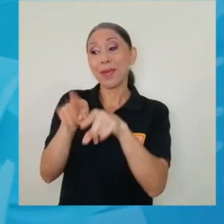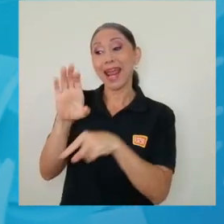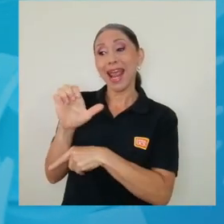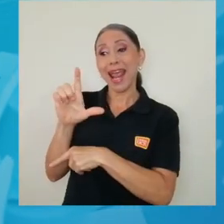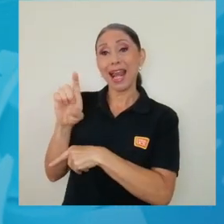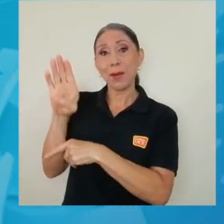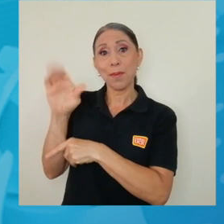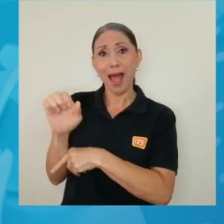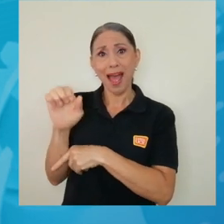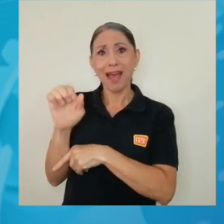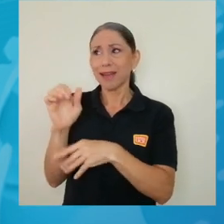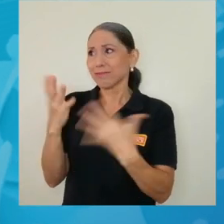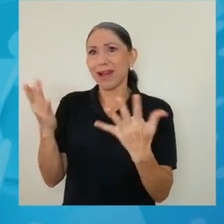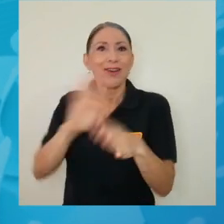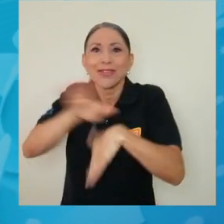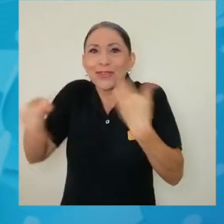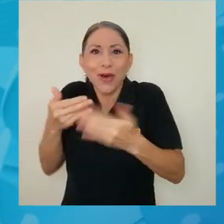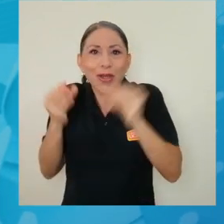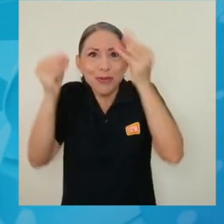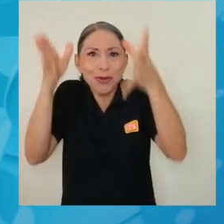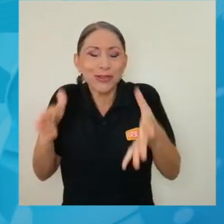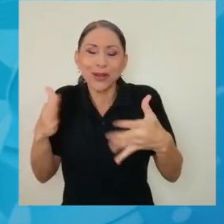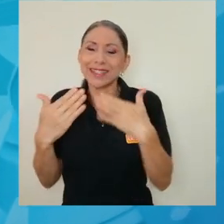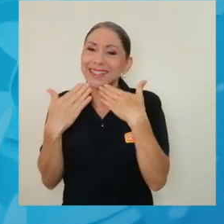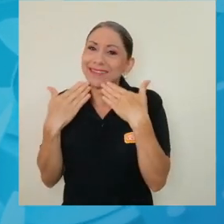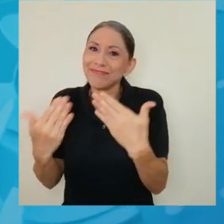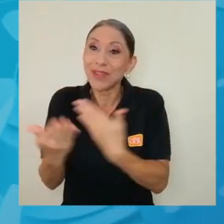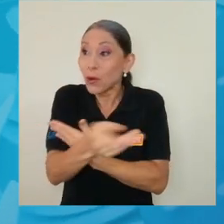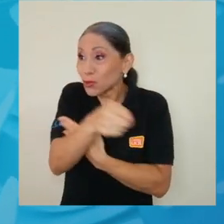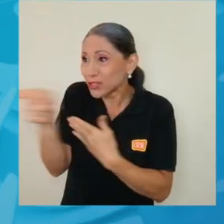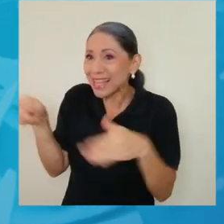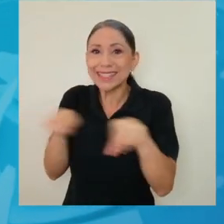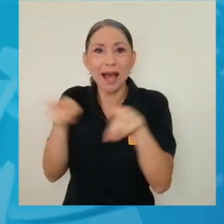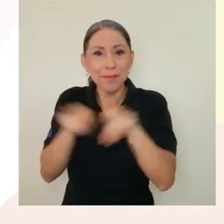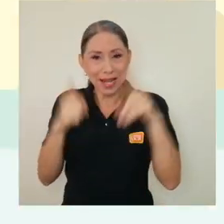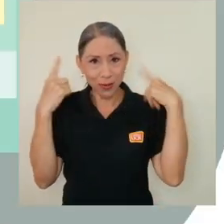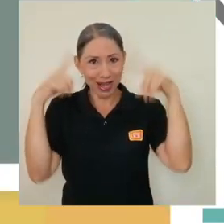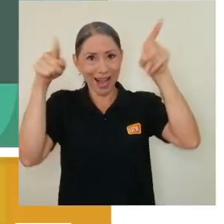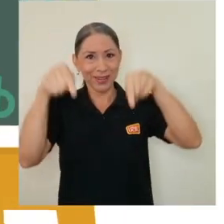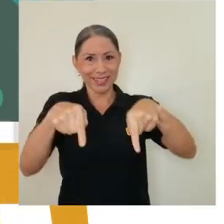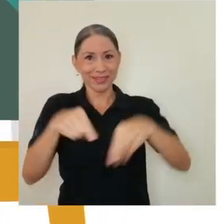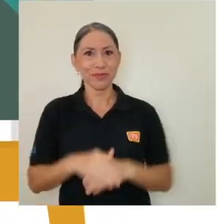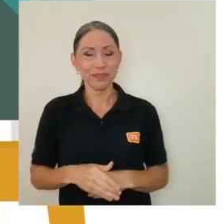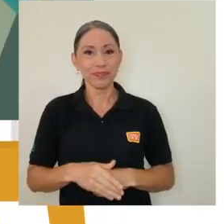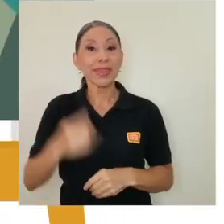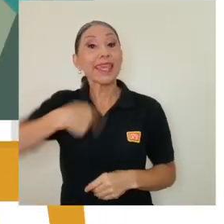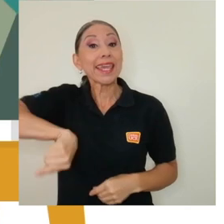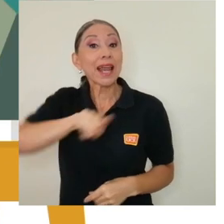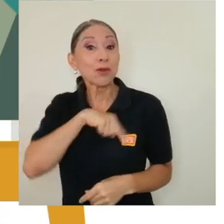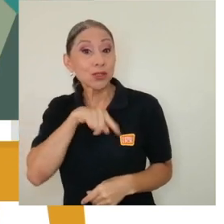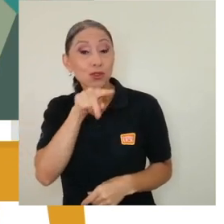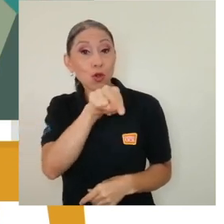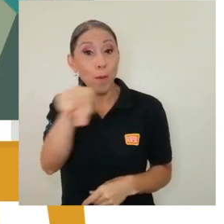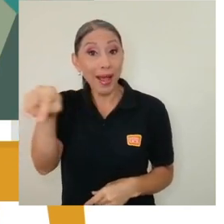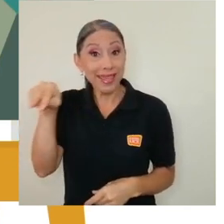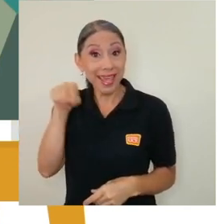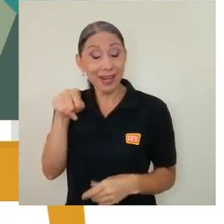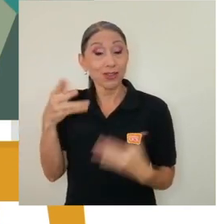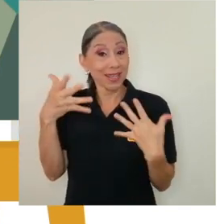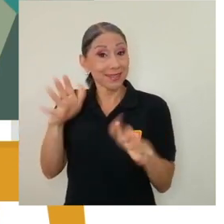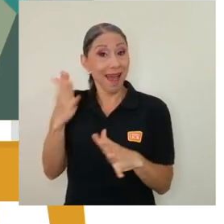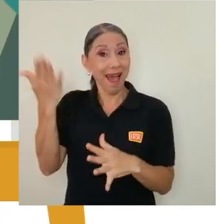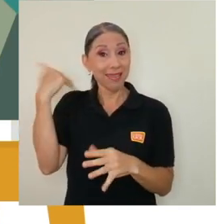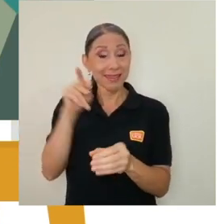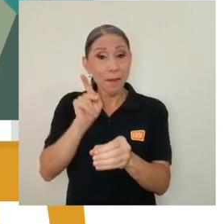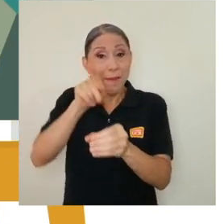profes que nos ayudaron, demasiadas gracias porque ustedes también hicieron esto posible. Y a nuestros compañeros que han participado en